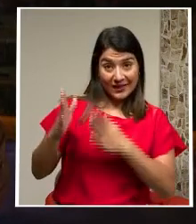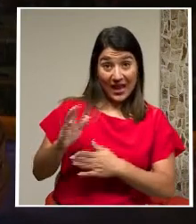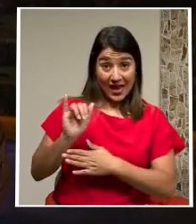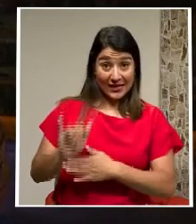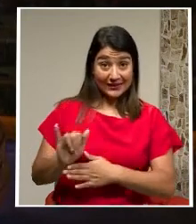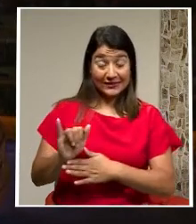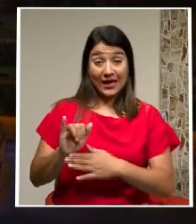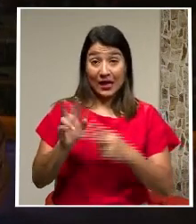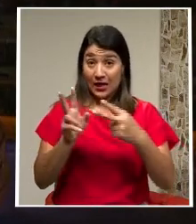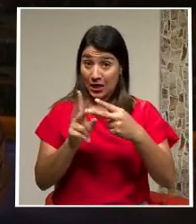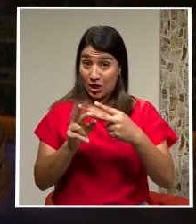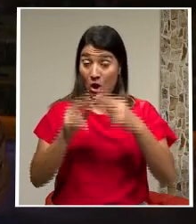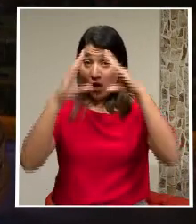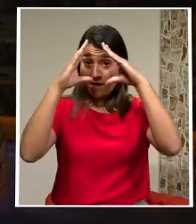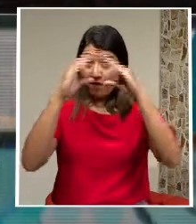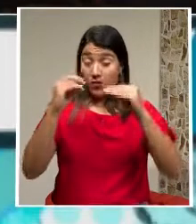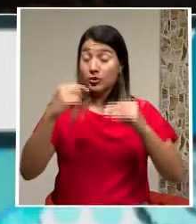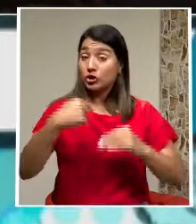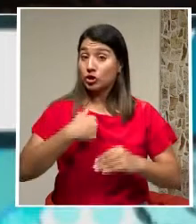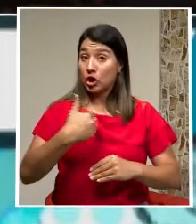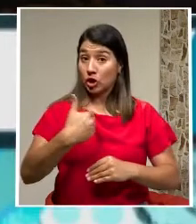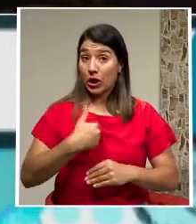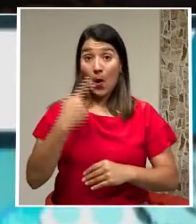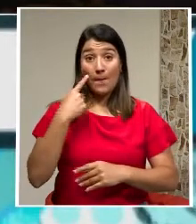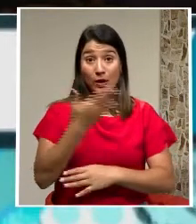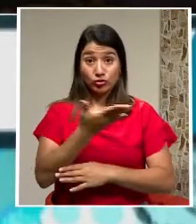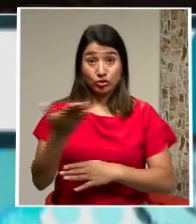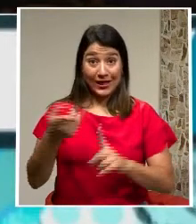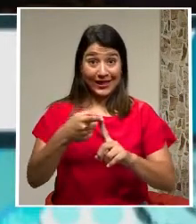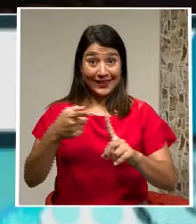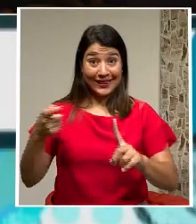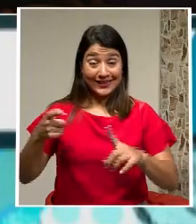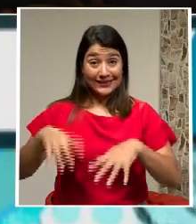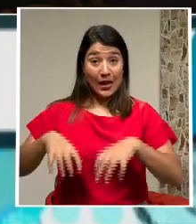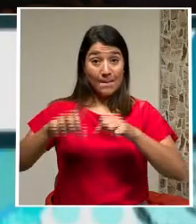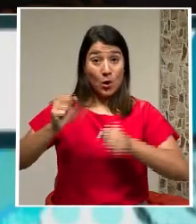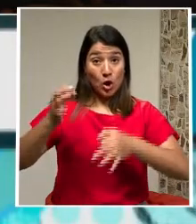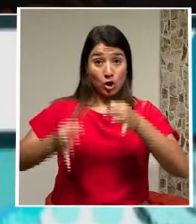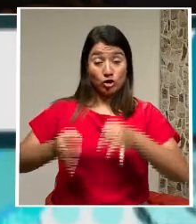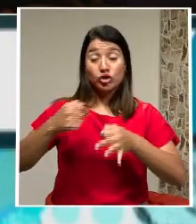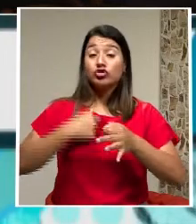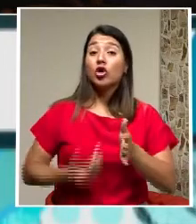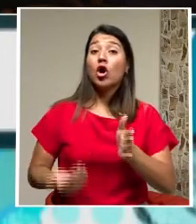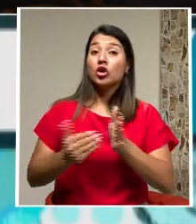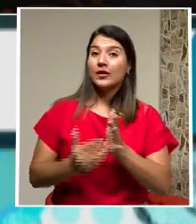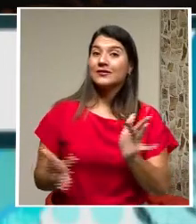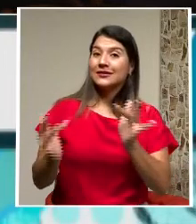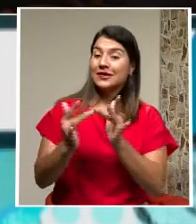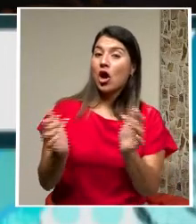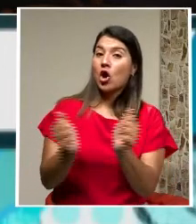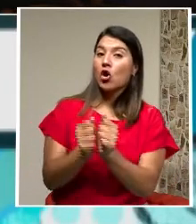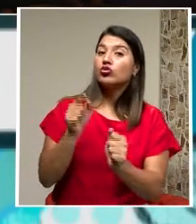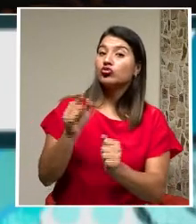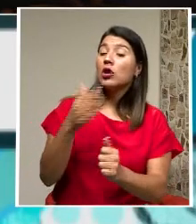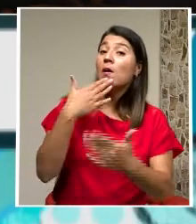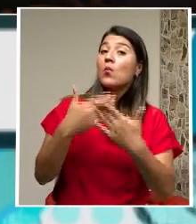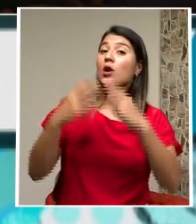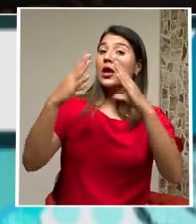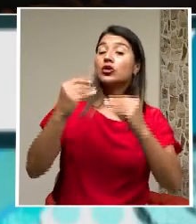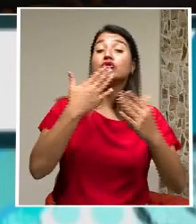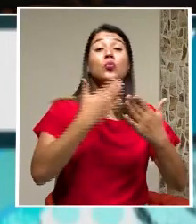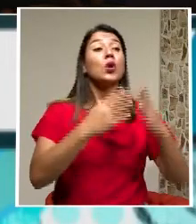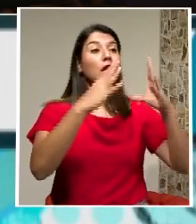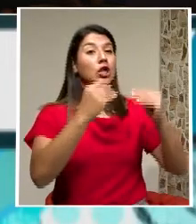Ernesto, estas son las dos informaciones que tenemos desde el Poder Judicial Regreso con usted al estudio Buenas noches Buenas noches, gracias